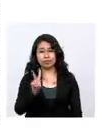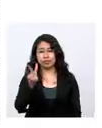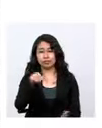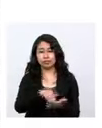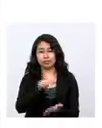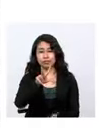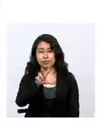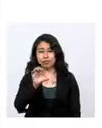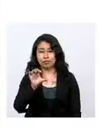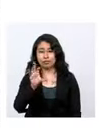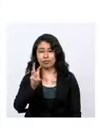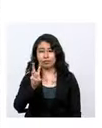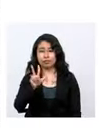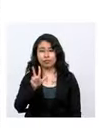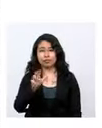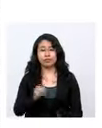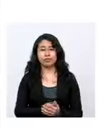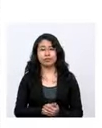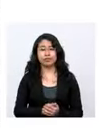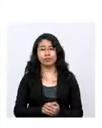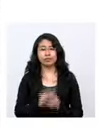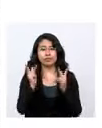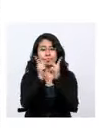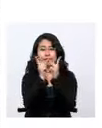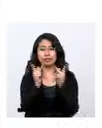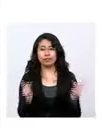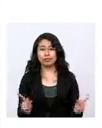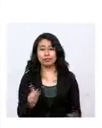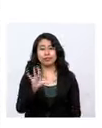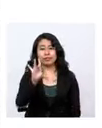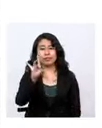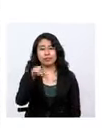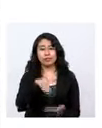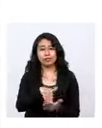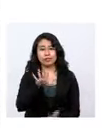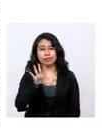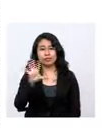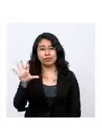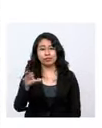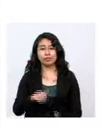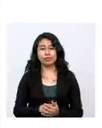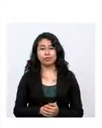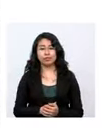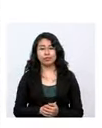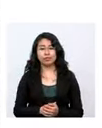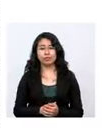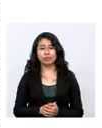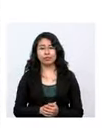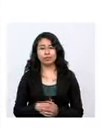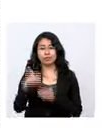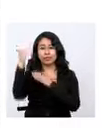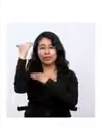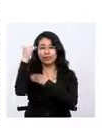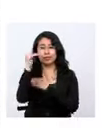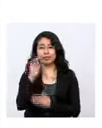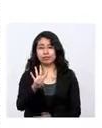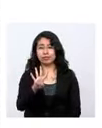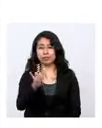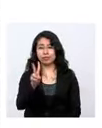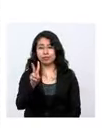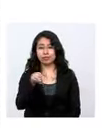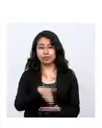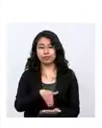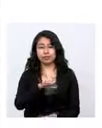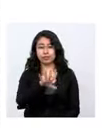.363, Potosí, 8.055, Santa Cruz, 42